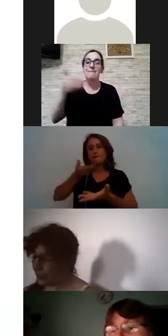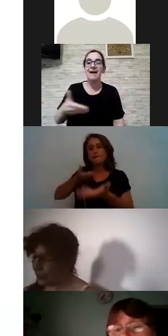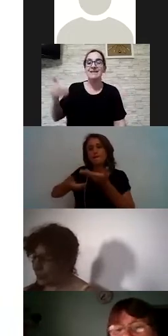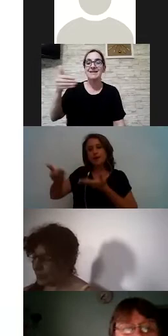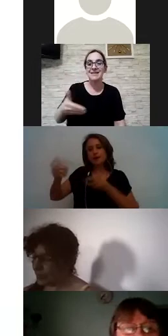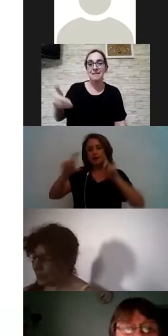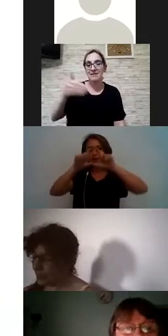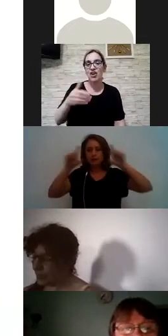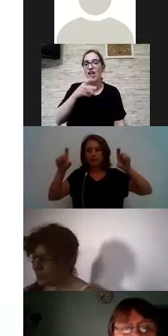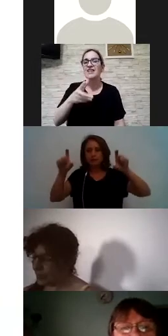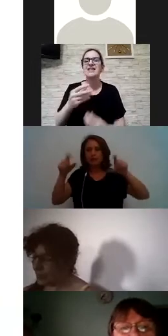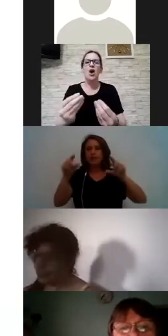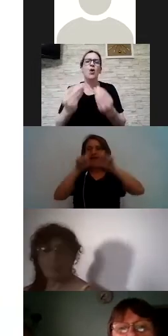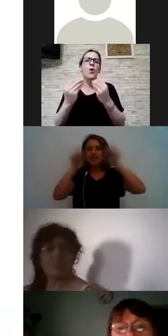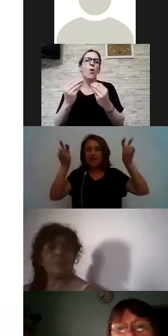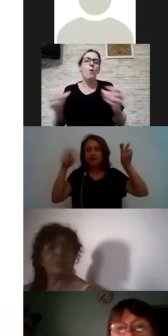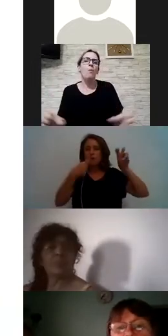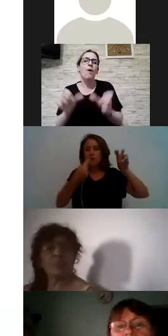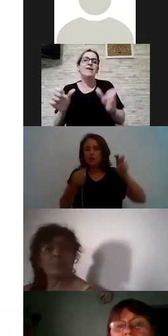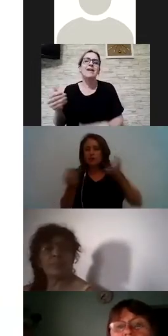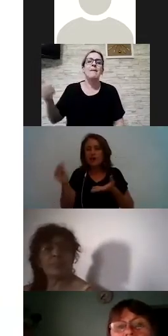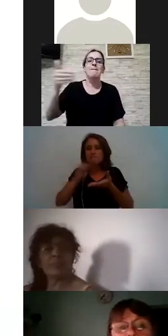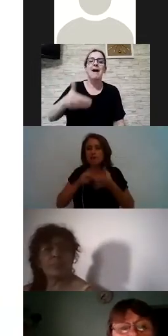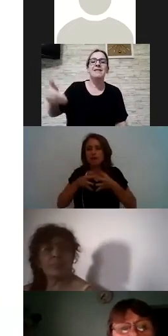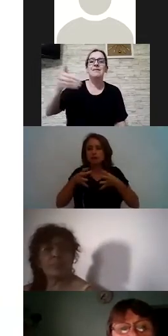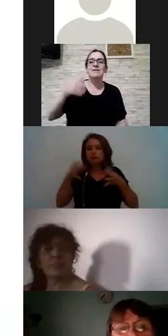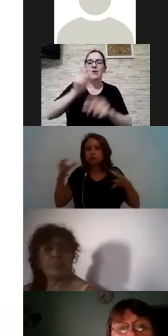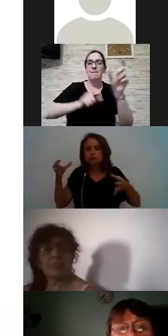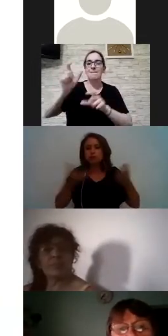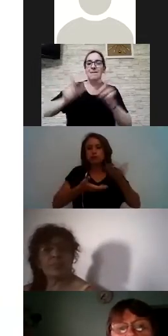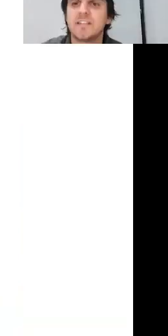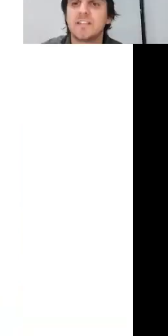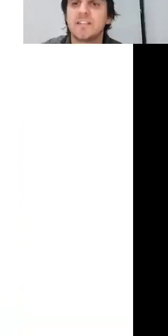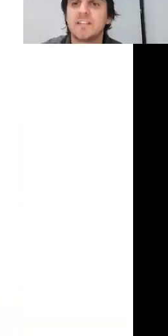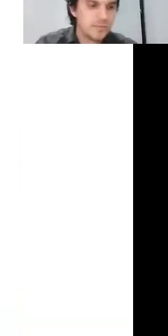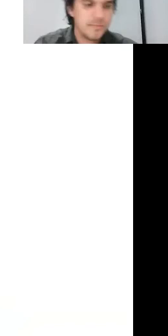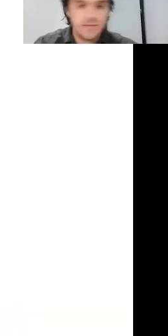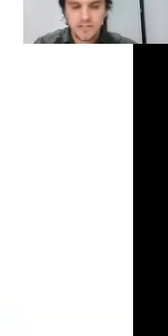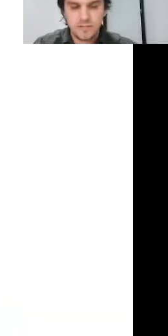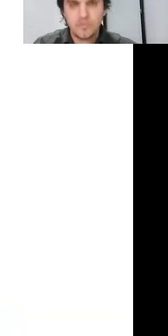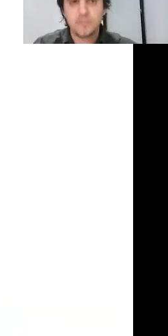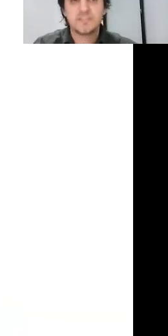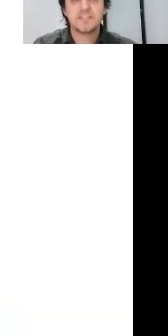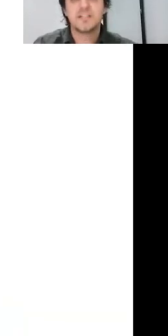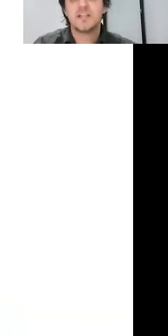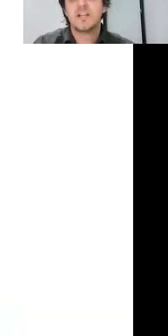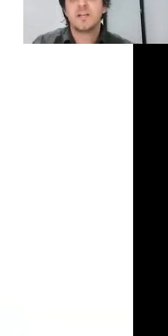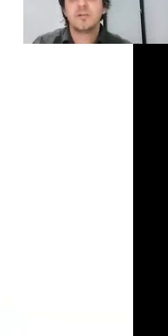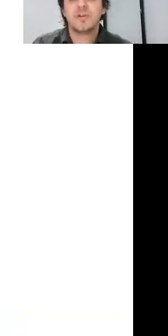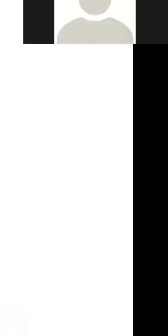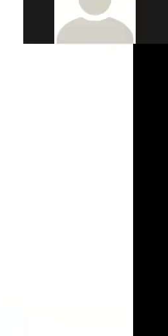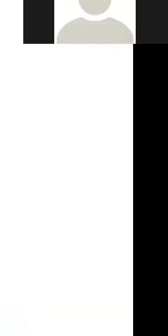decía, bueno, ¿cómo incrementar la participación de las personas con discapacidad? Entonces, bueno, quizá una pregunta previa que nos podemos hacer